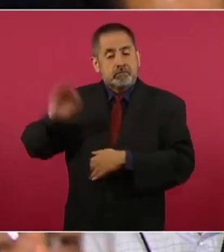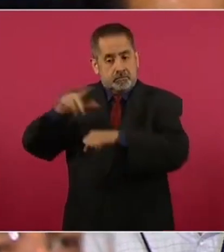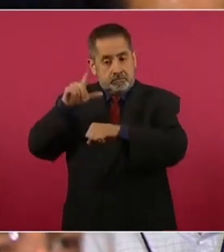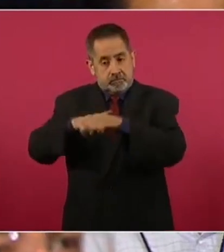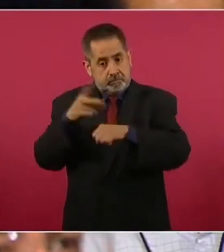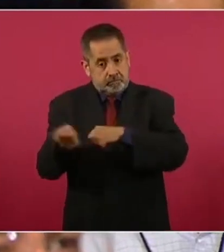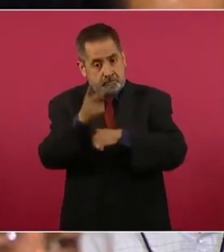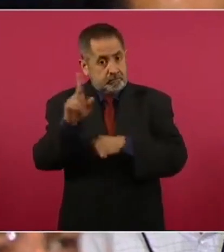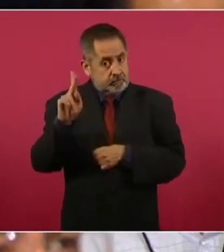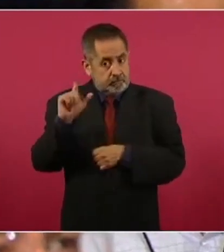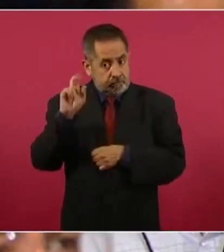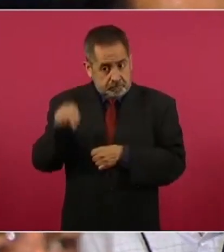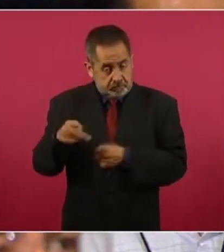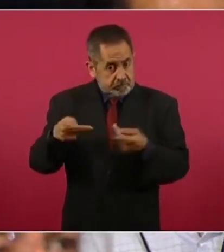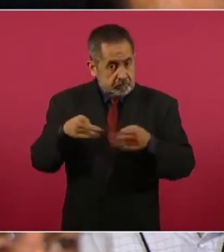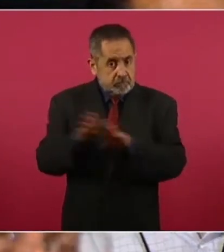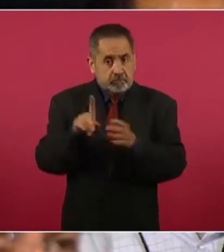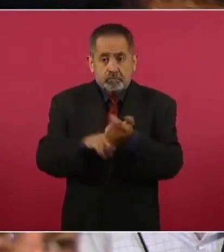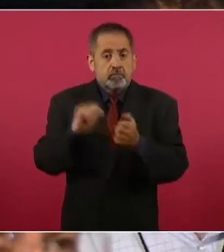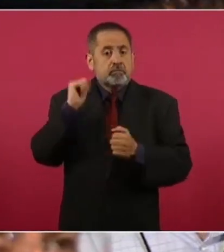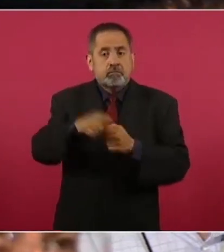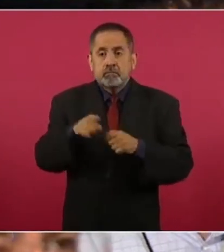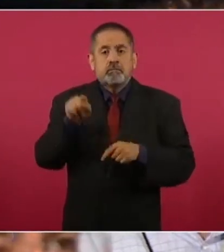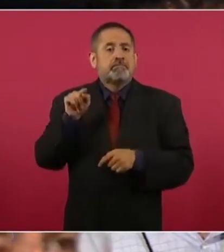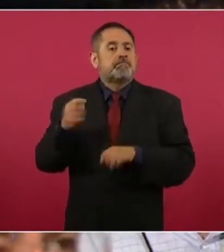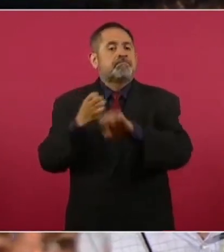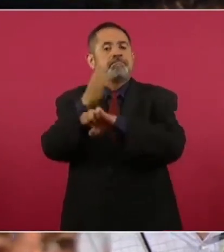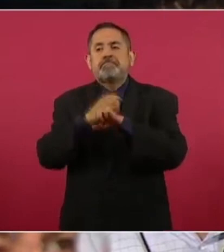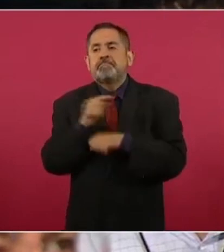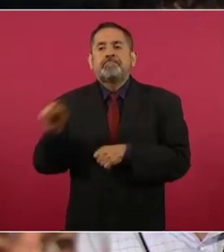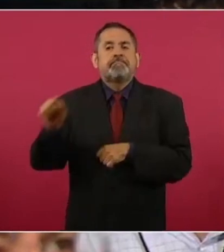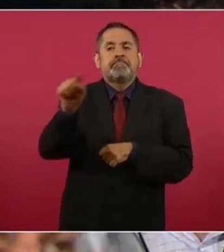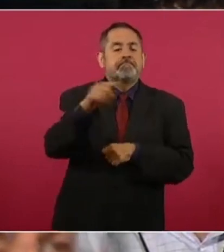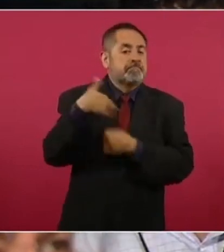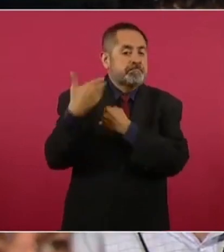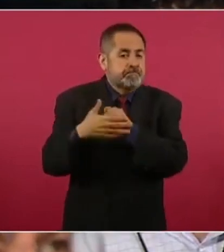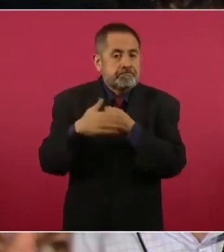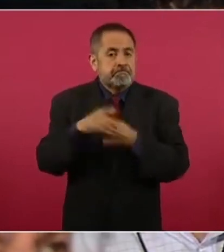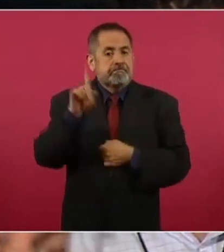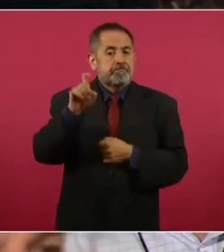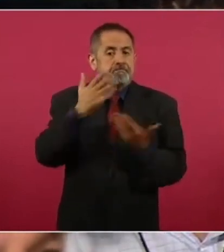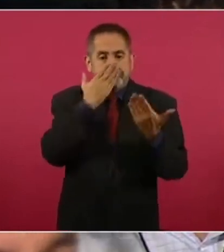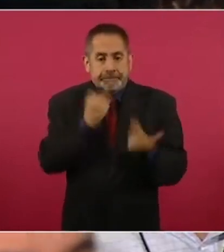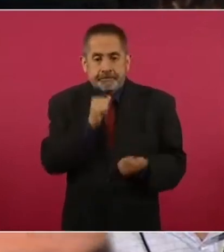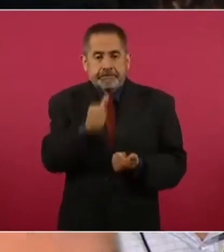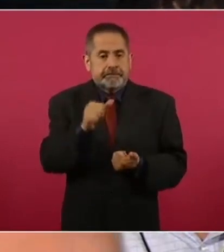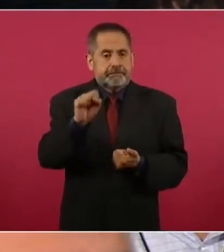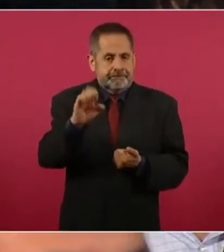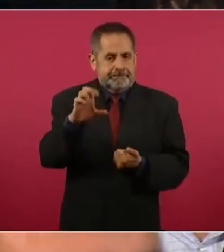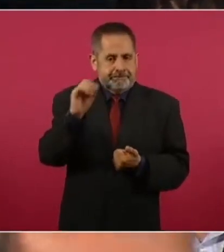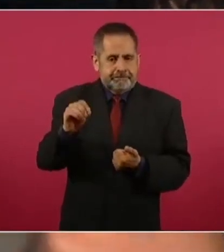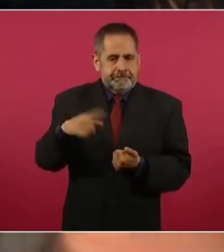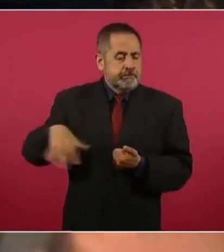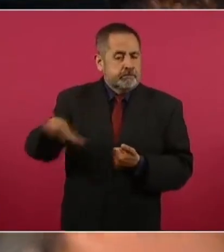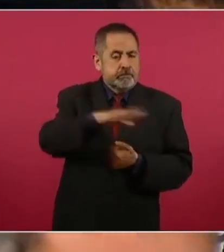plan para estos estados en los que se alerta de sequía para que las personas